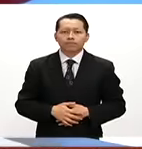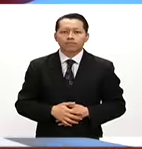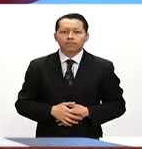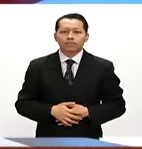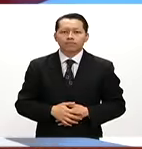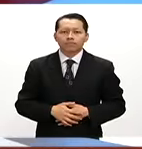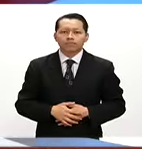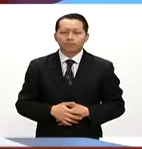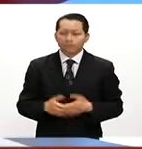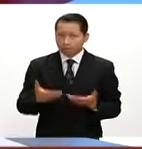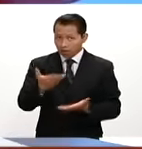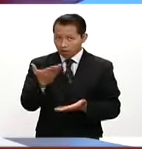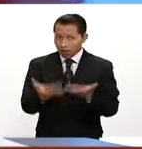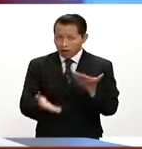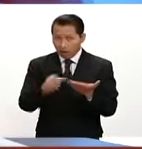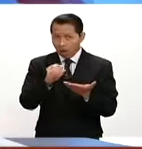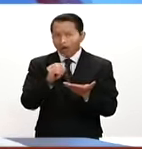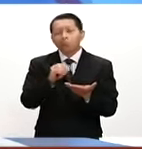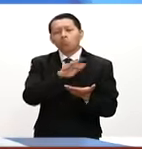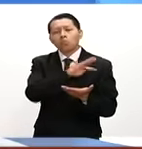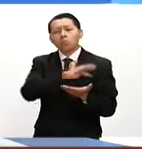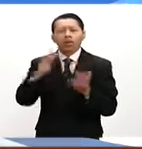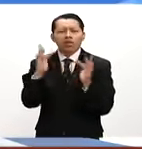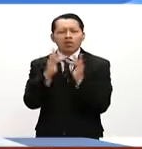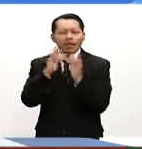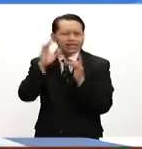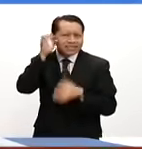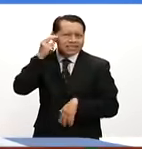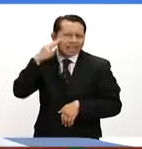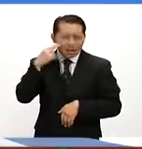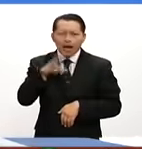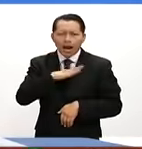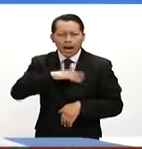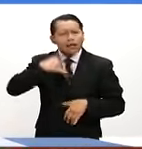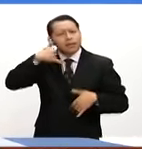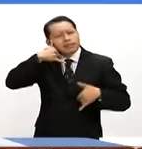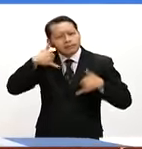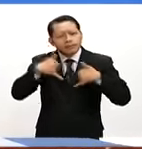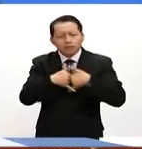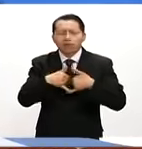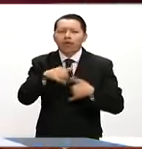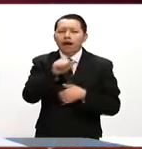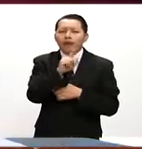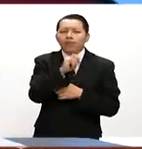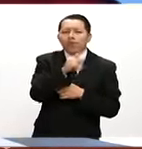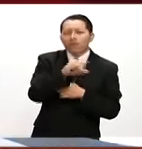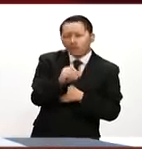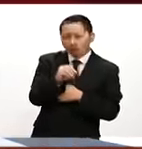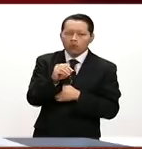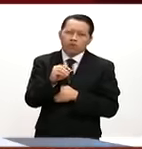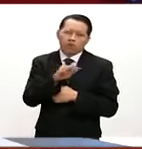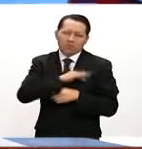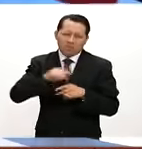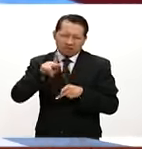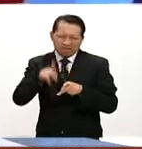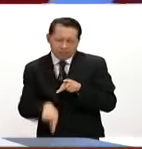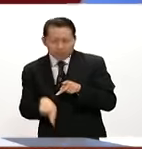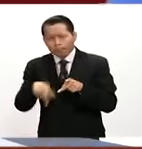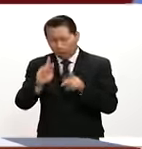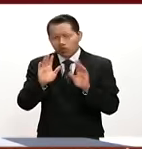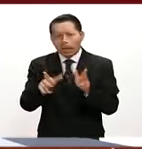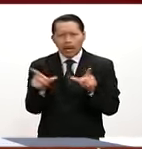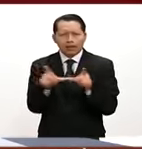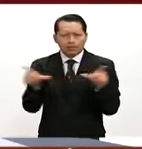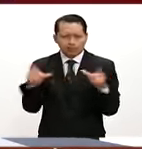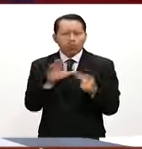Nos vamos, Omar, hasta China, ¿no? Así es, teníamos ya listo en la línea telefónica Adolfo Laborde, se nos cayó la comunicación, pero ya está listo justamente